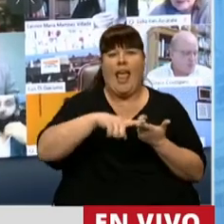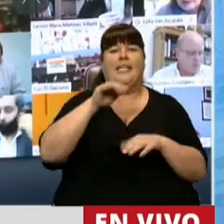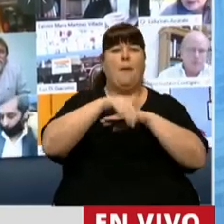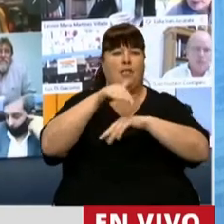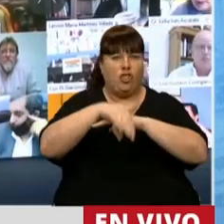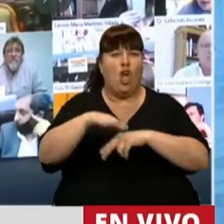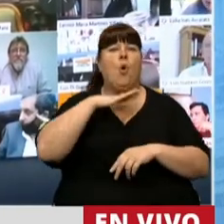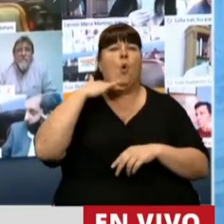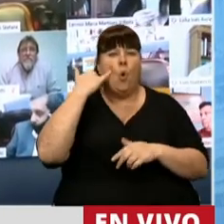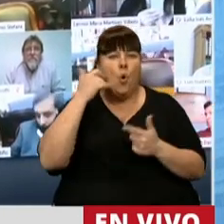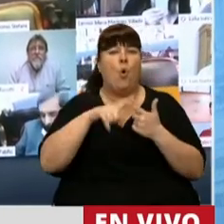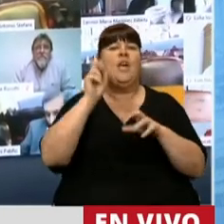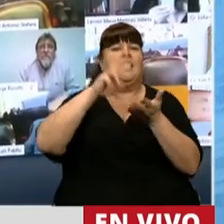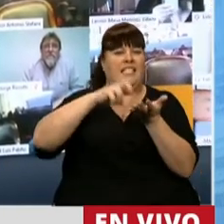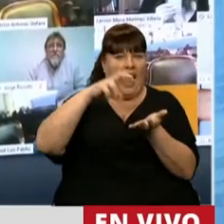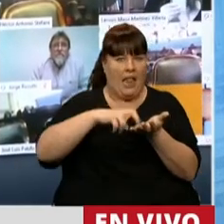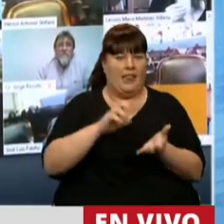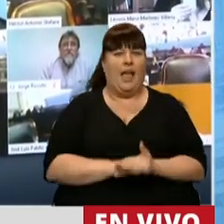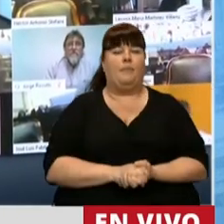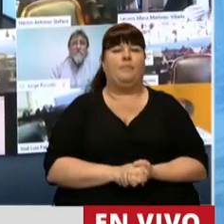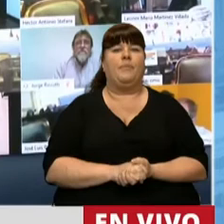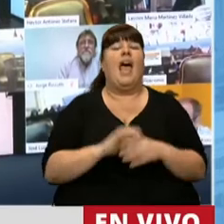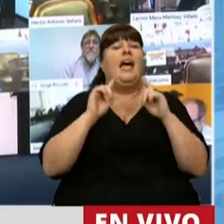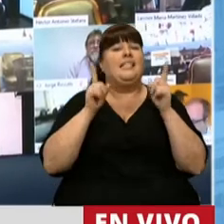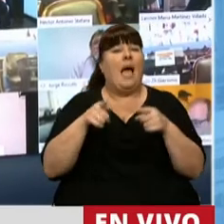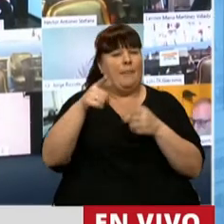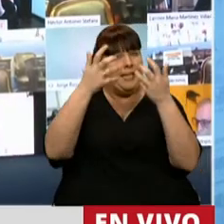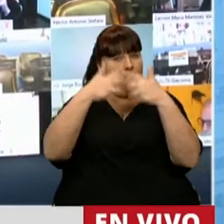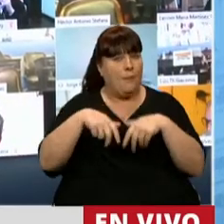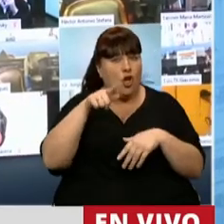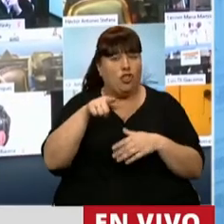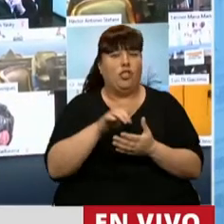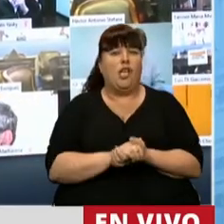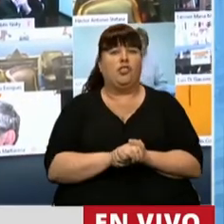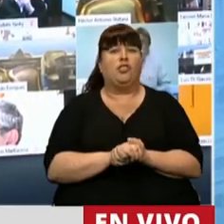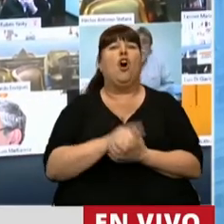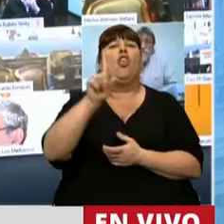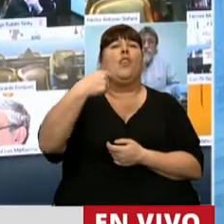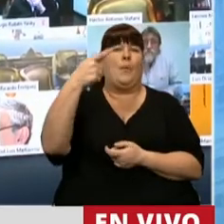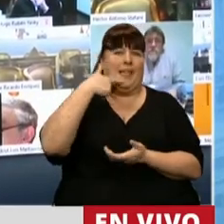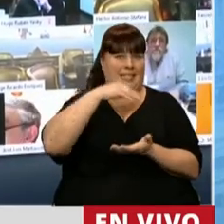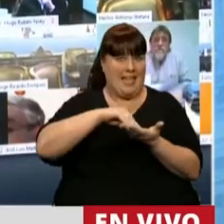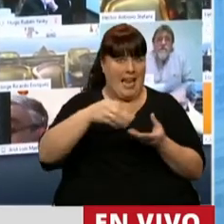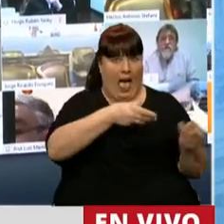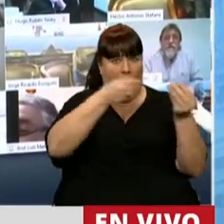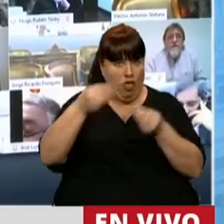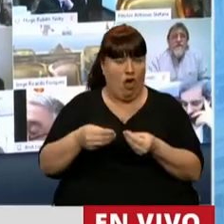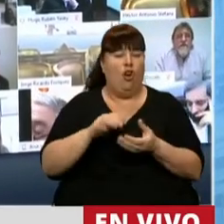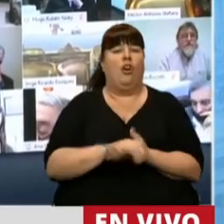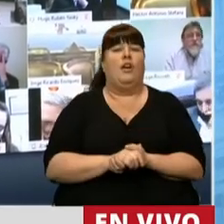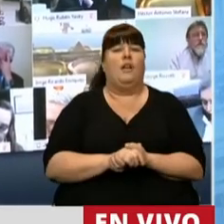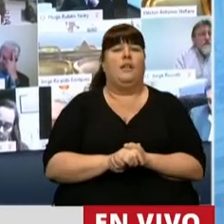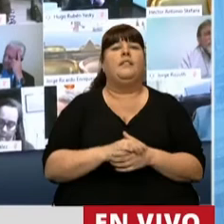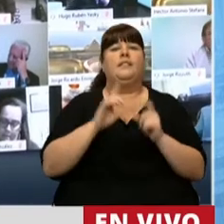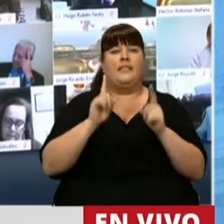Misiones, Jujuy y Salta. Además, este proyecto que viene del Senado extiende esta